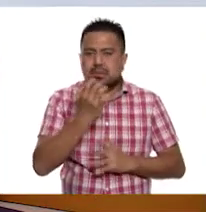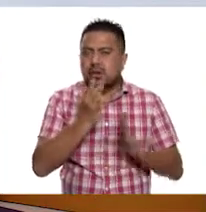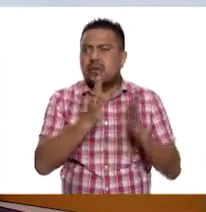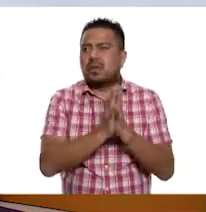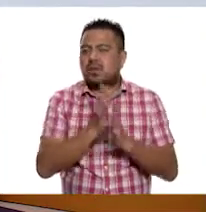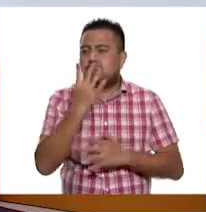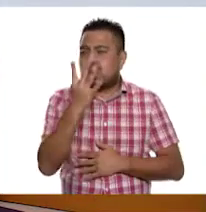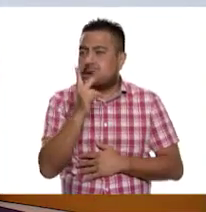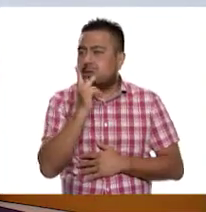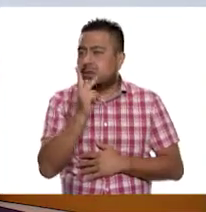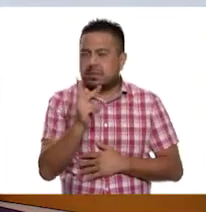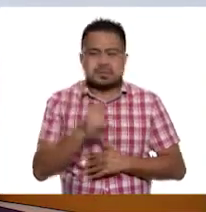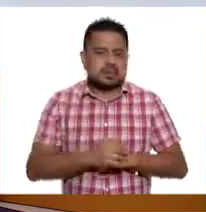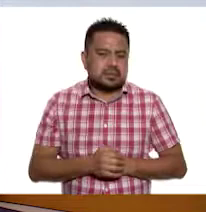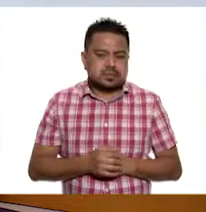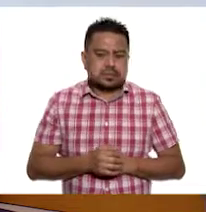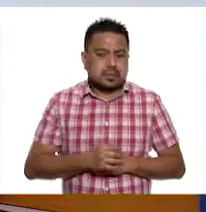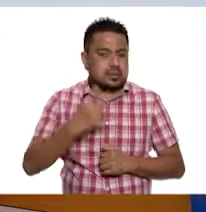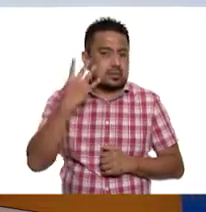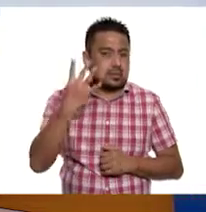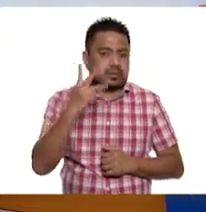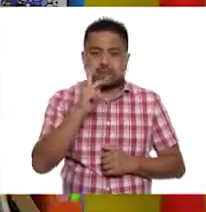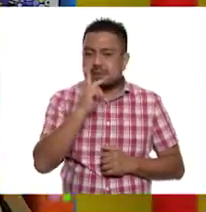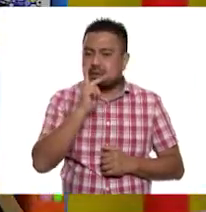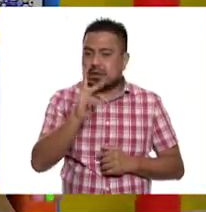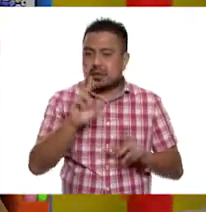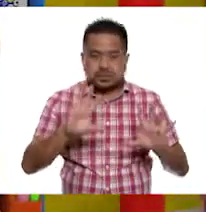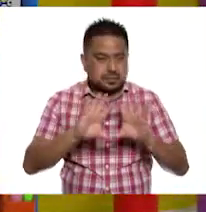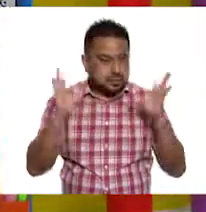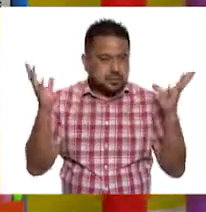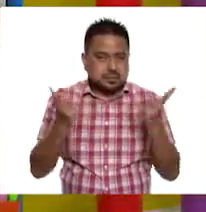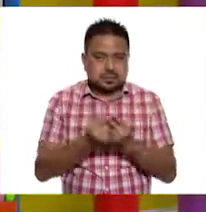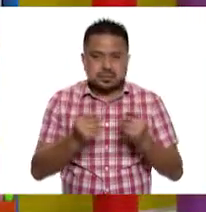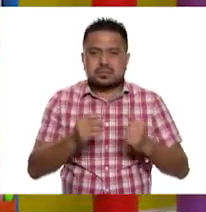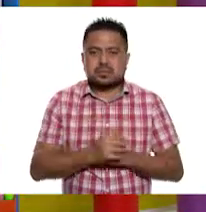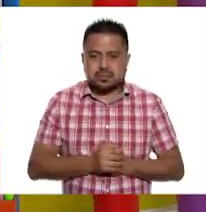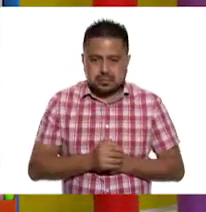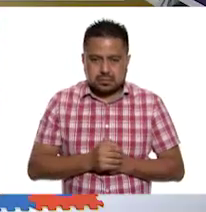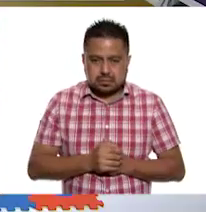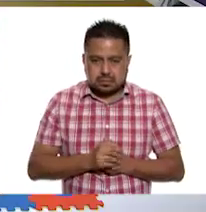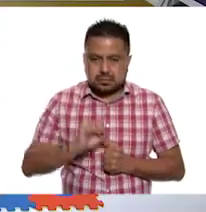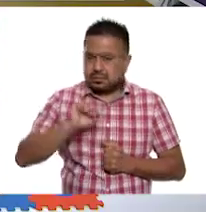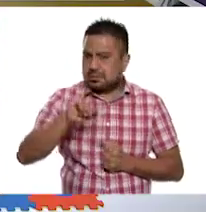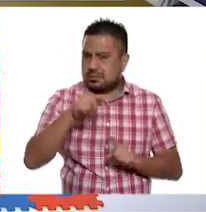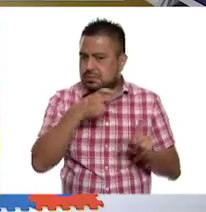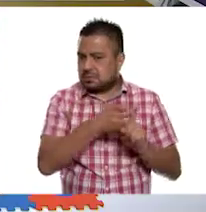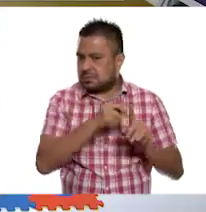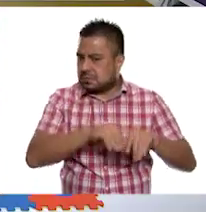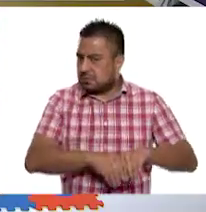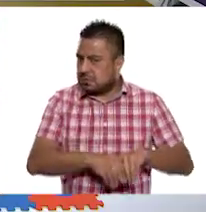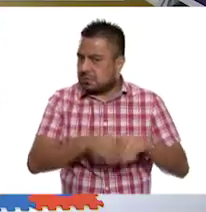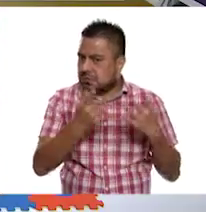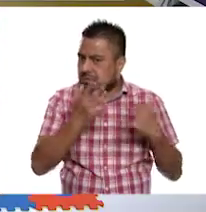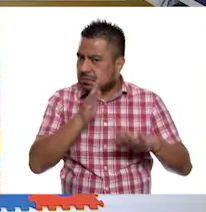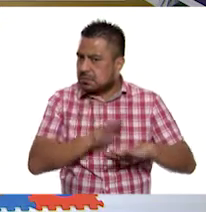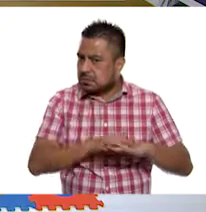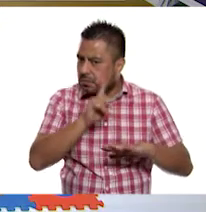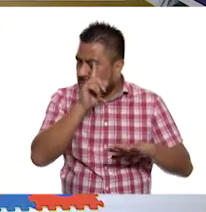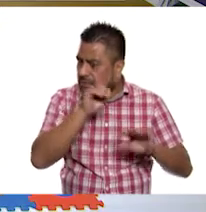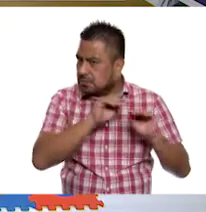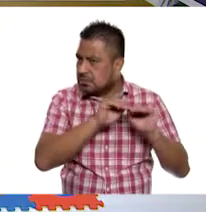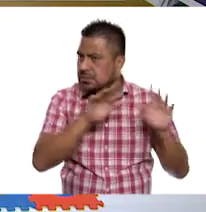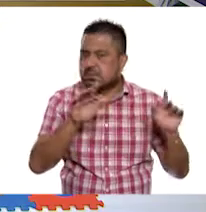cuatro palabras. Perfecto. Son cuatro palabras entonces. Son cuatro. Eso lo tenemos muy claro. Pero,